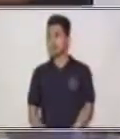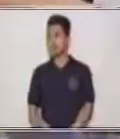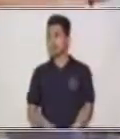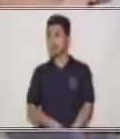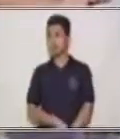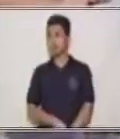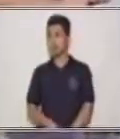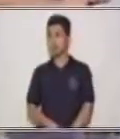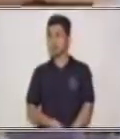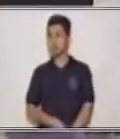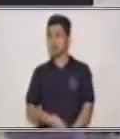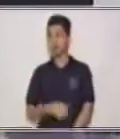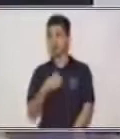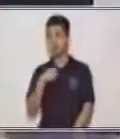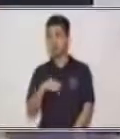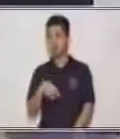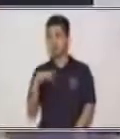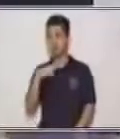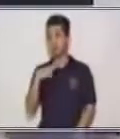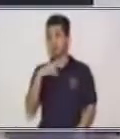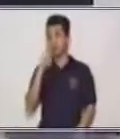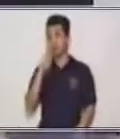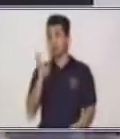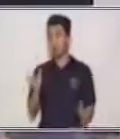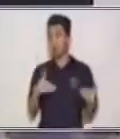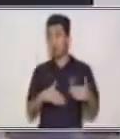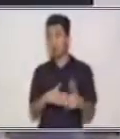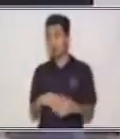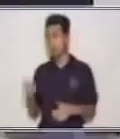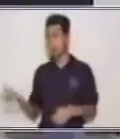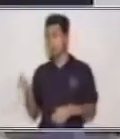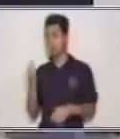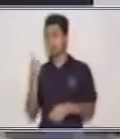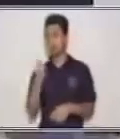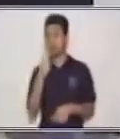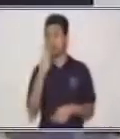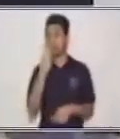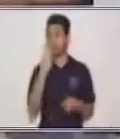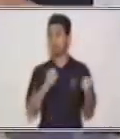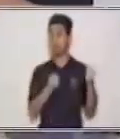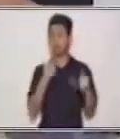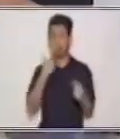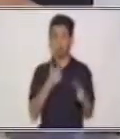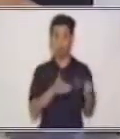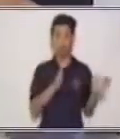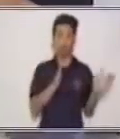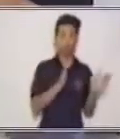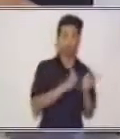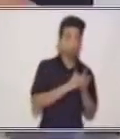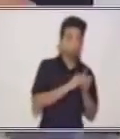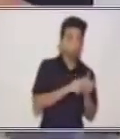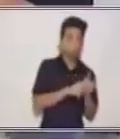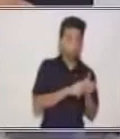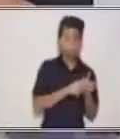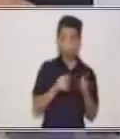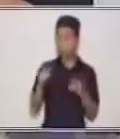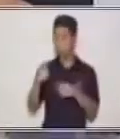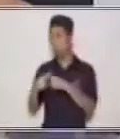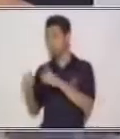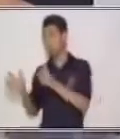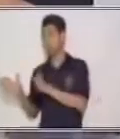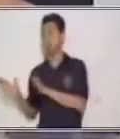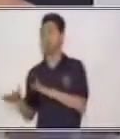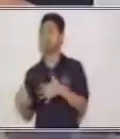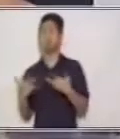Tengo dos cajas y tengo dos carros afuera todavía. Pero aquí metí pequeños y aquí metí medianos. ¿Qué me pueden